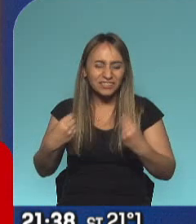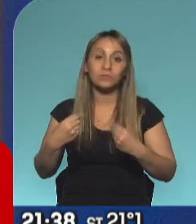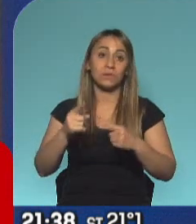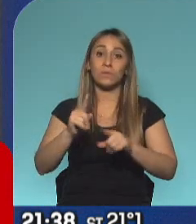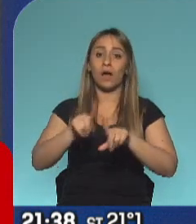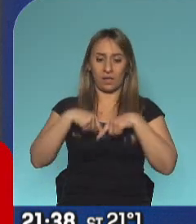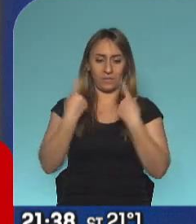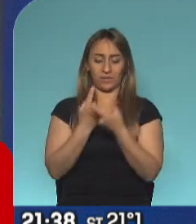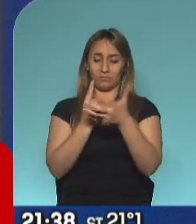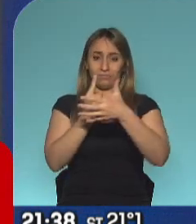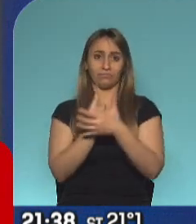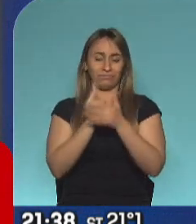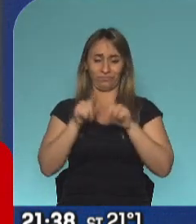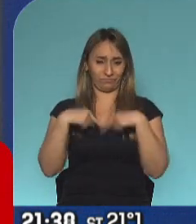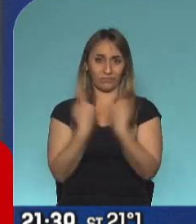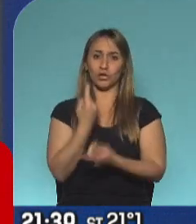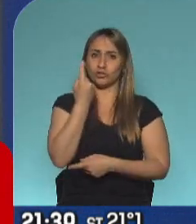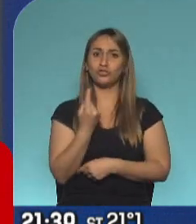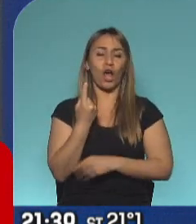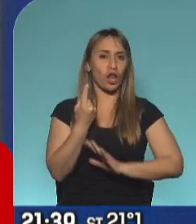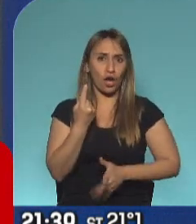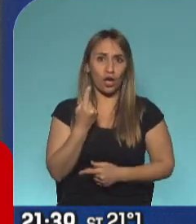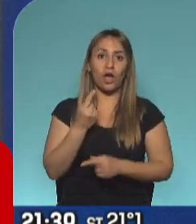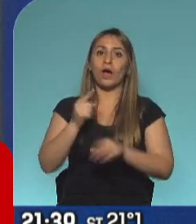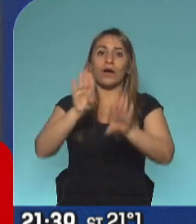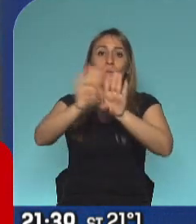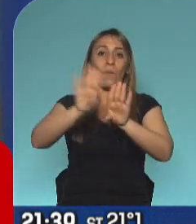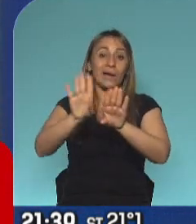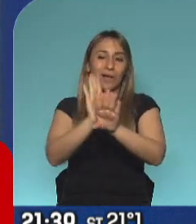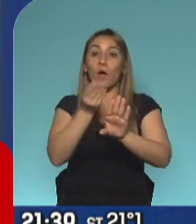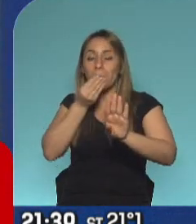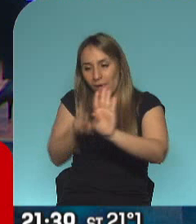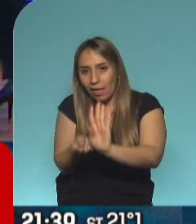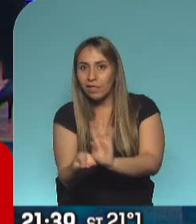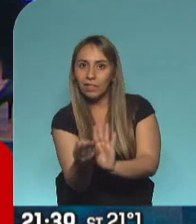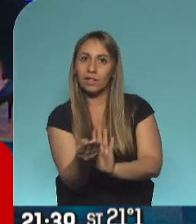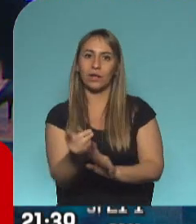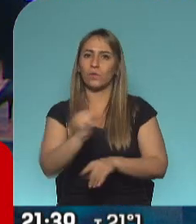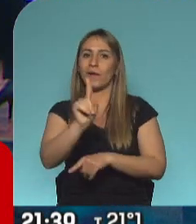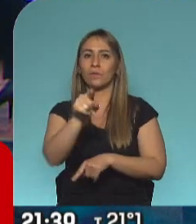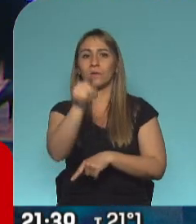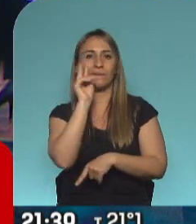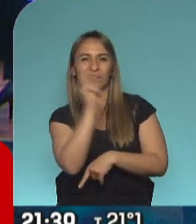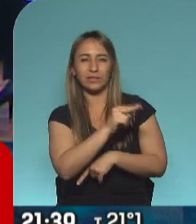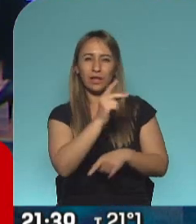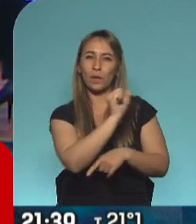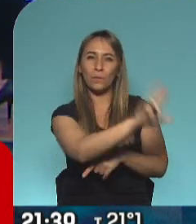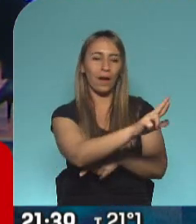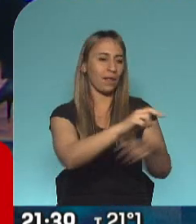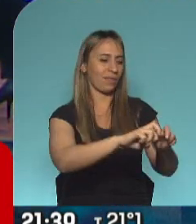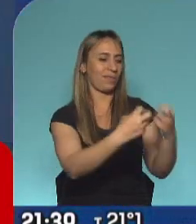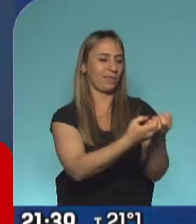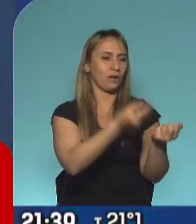No es la cuarentena que usted ve acá en la plaza, ni al que ve tomando cervecita ahí a la noche, o en el barcito comiendo enfrente al otro.